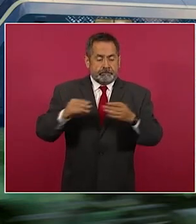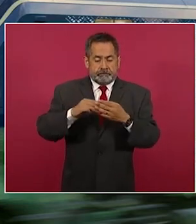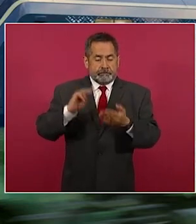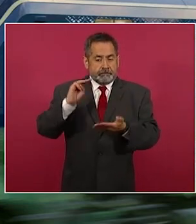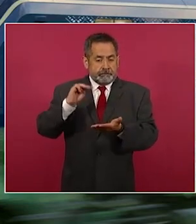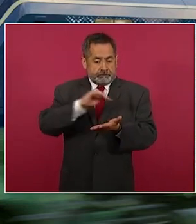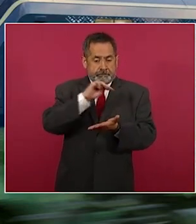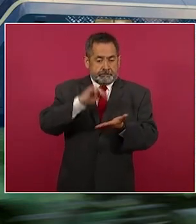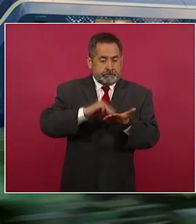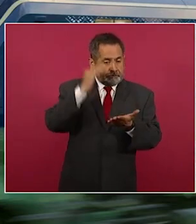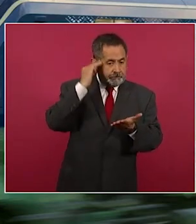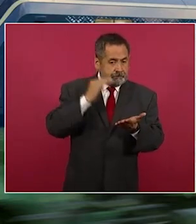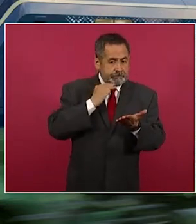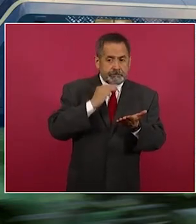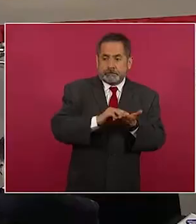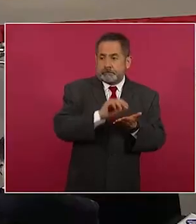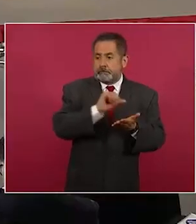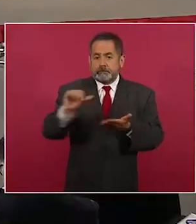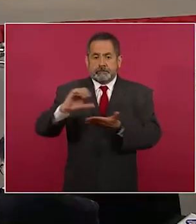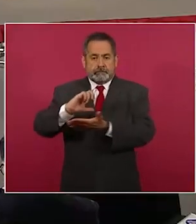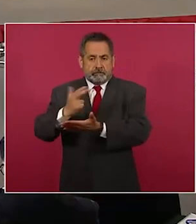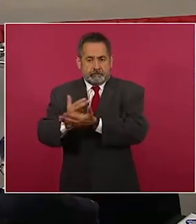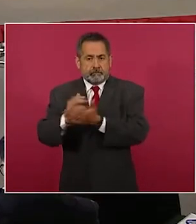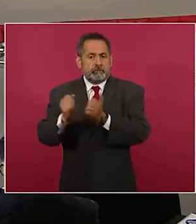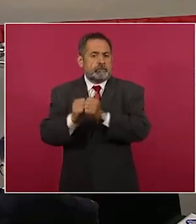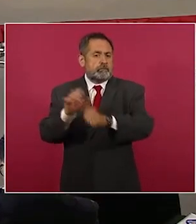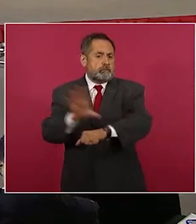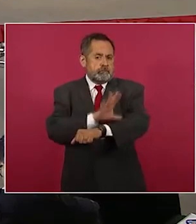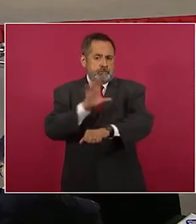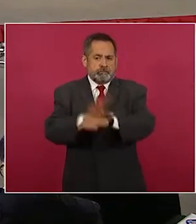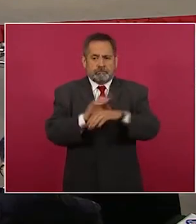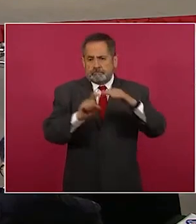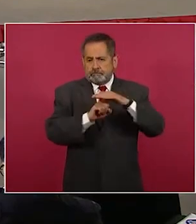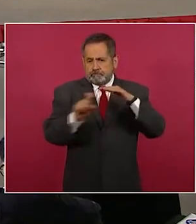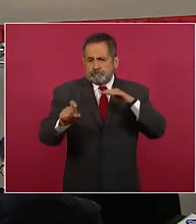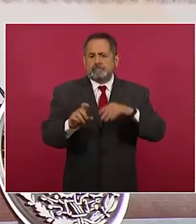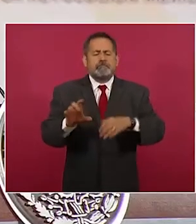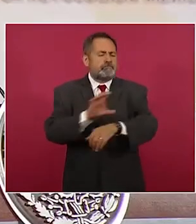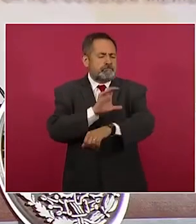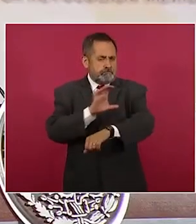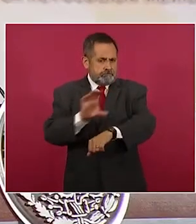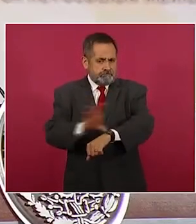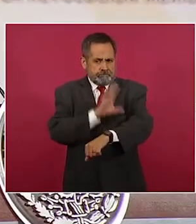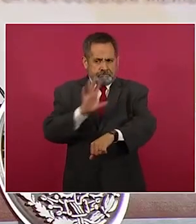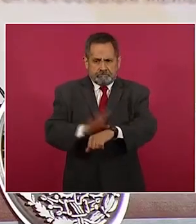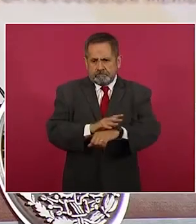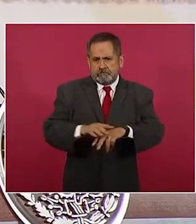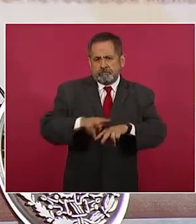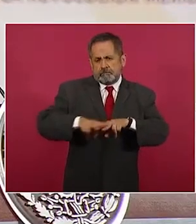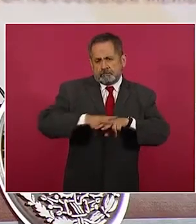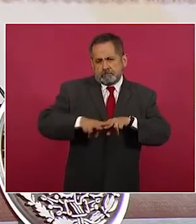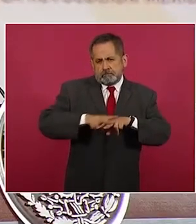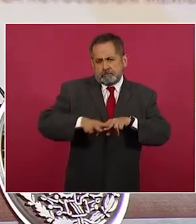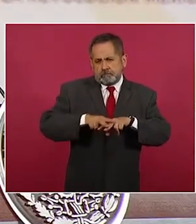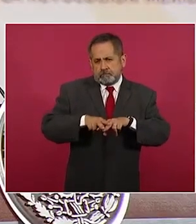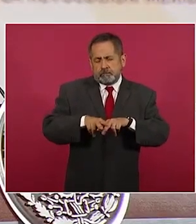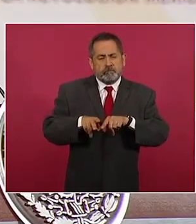serán electrificados y se van a crear las condiciones para que posteriormente la vía sea